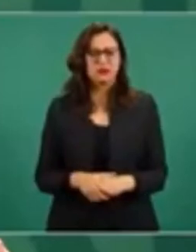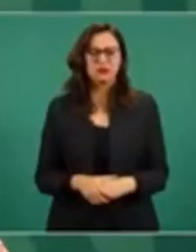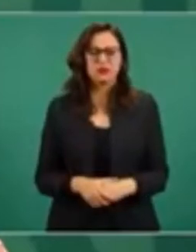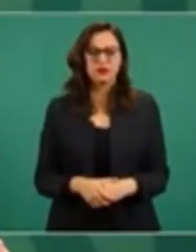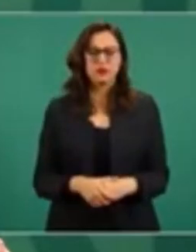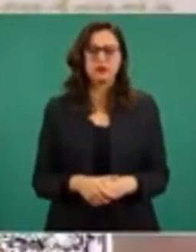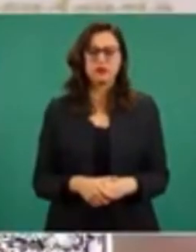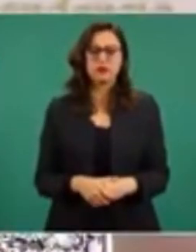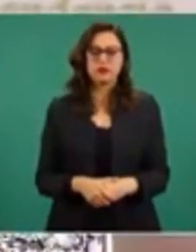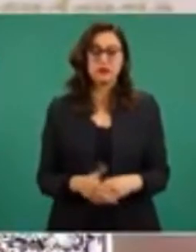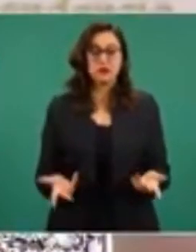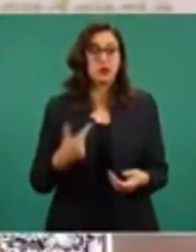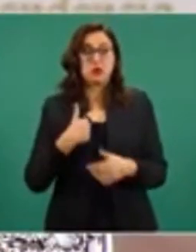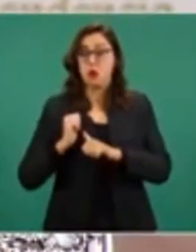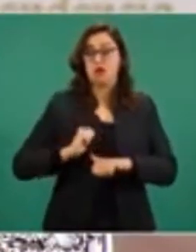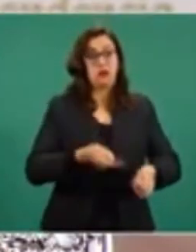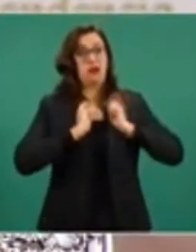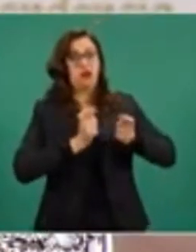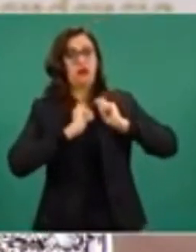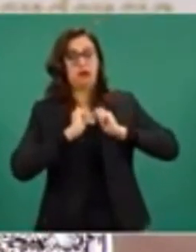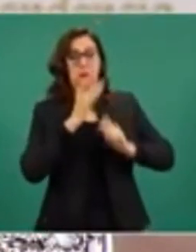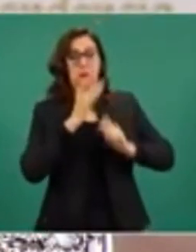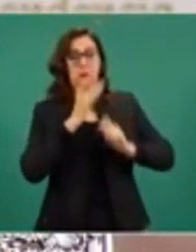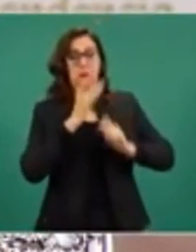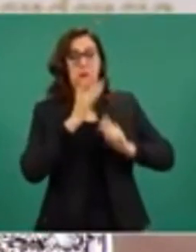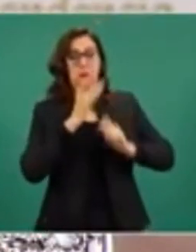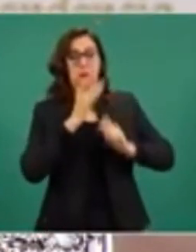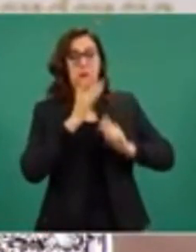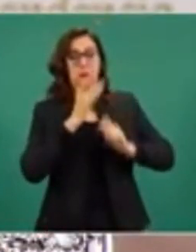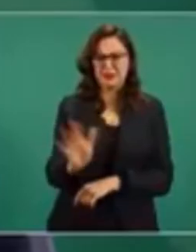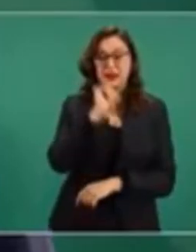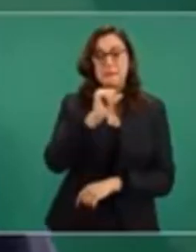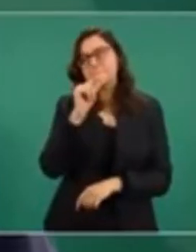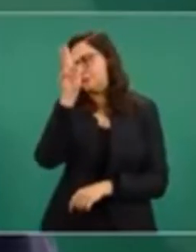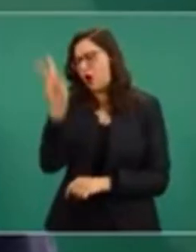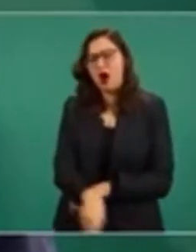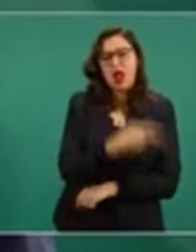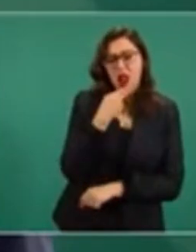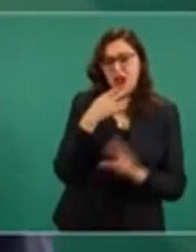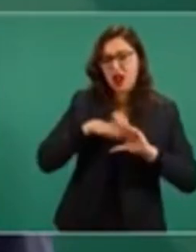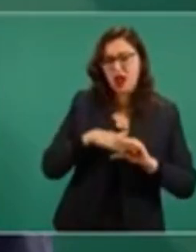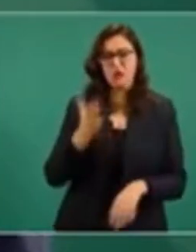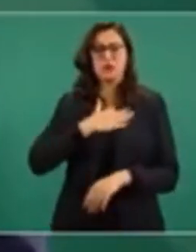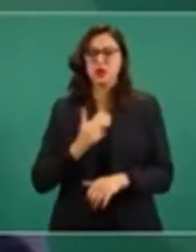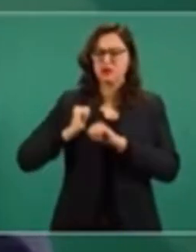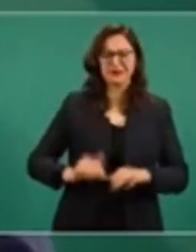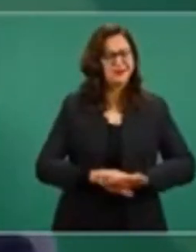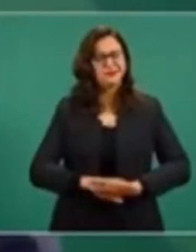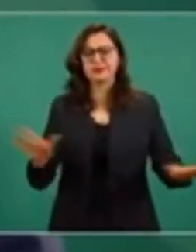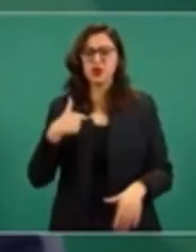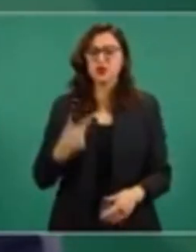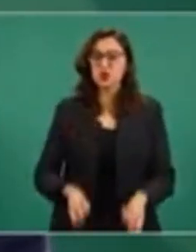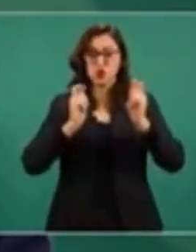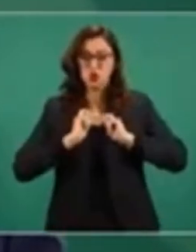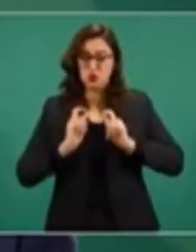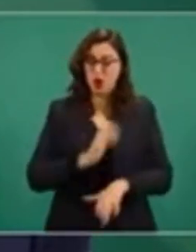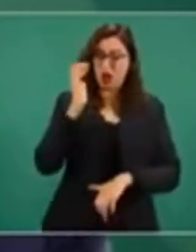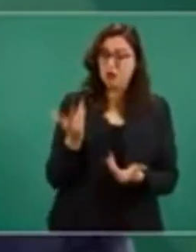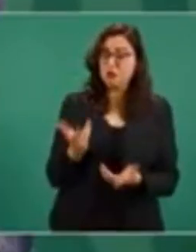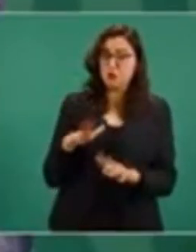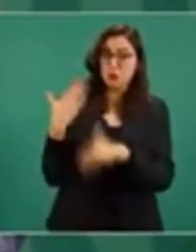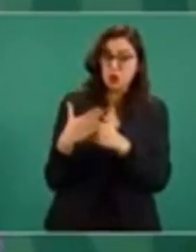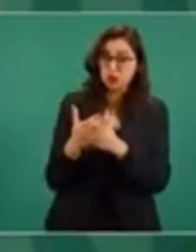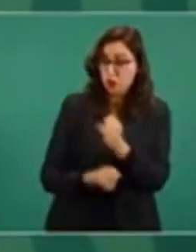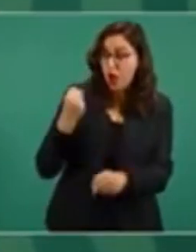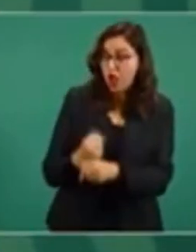Entonces, no es el poder por el poder lo que me importa, mucho menos la parafernalia del poder. Yo termino y paso la